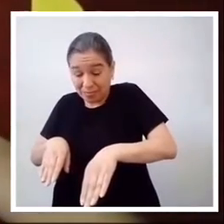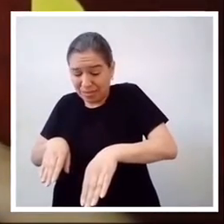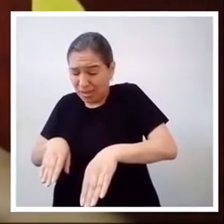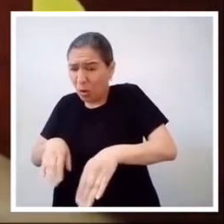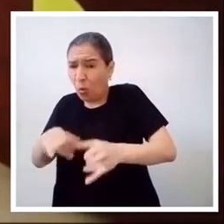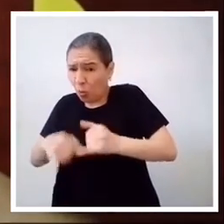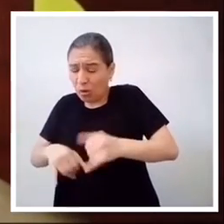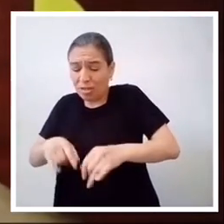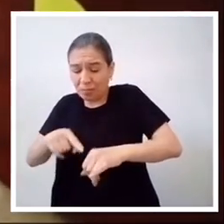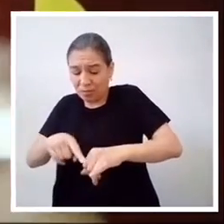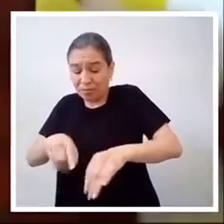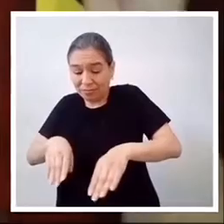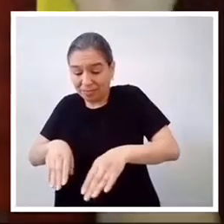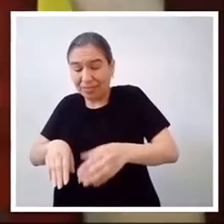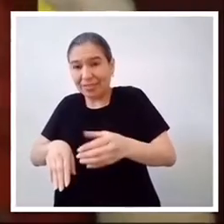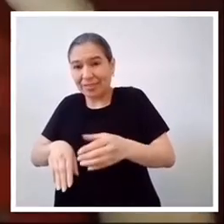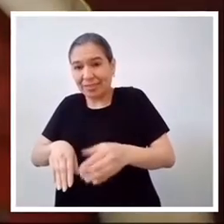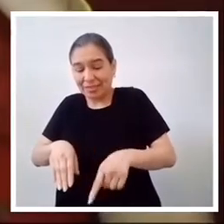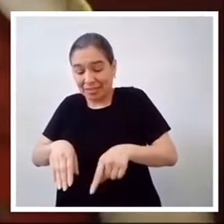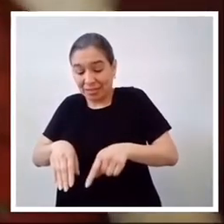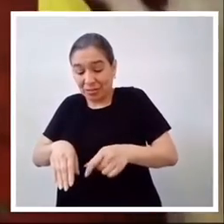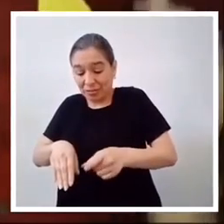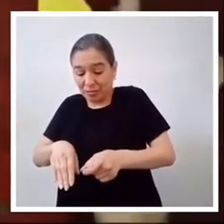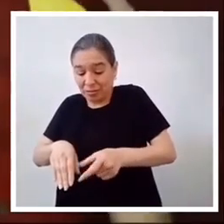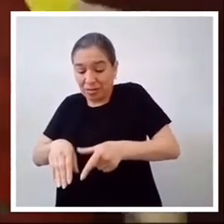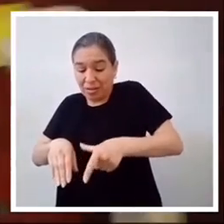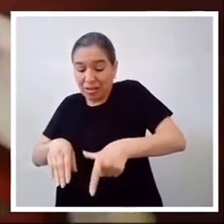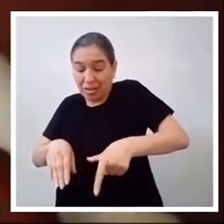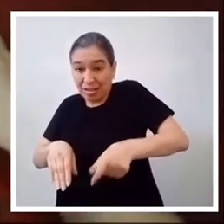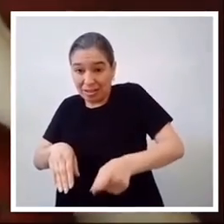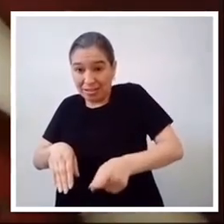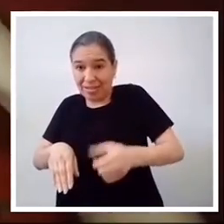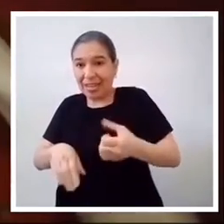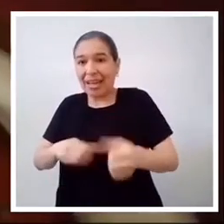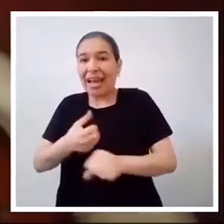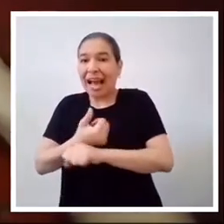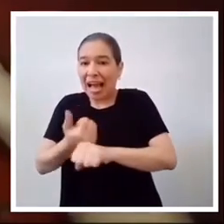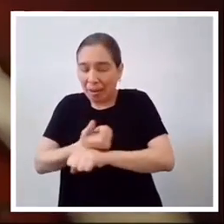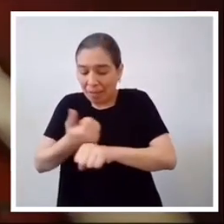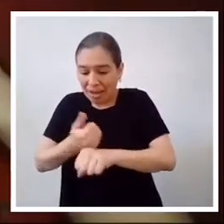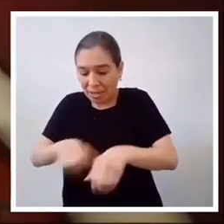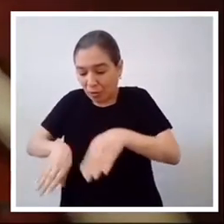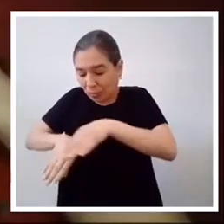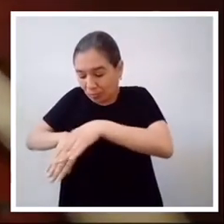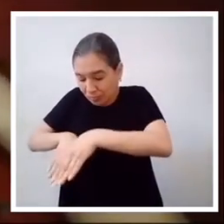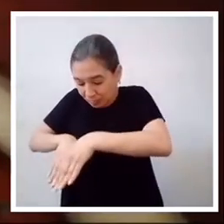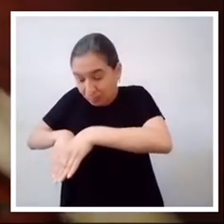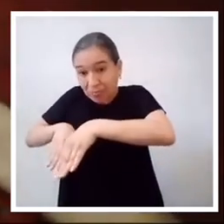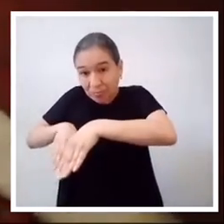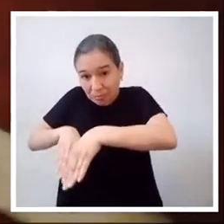Y finalizar pegando el círculo amarillo.